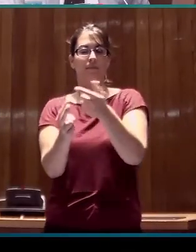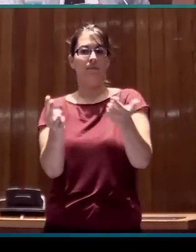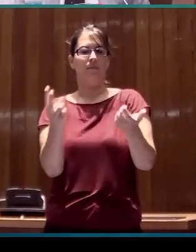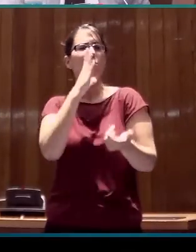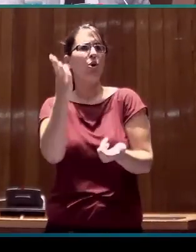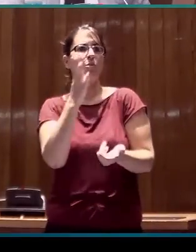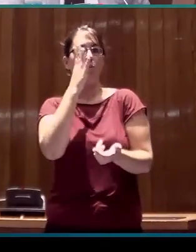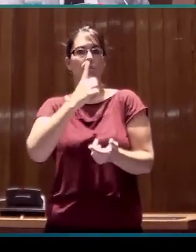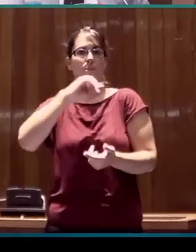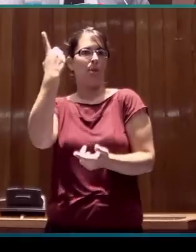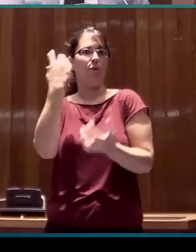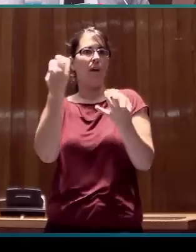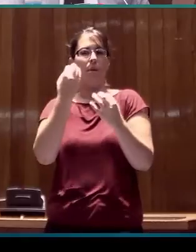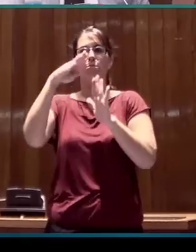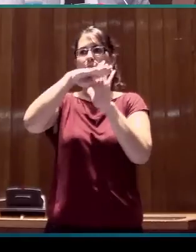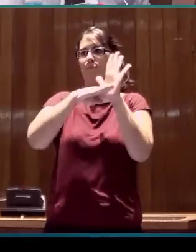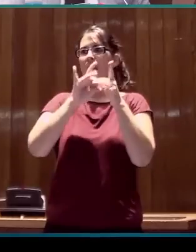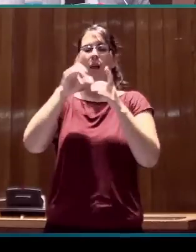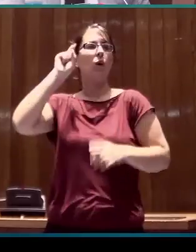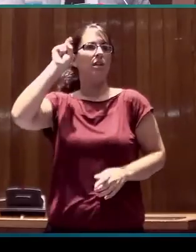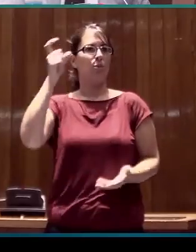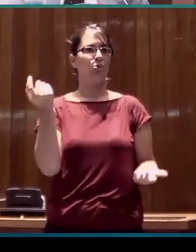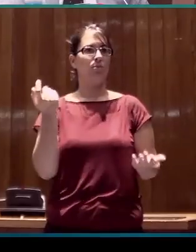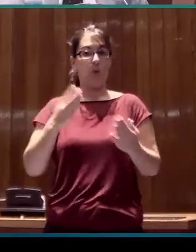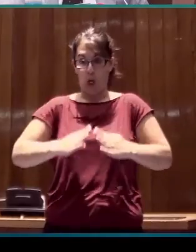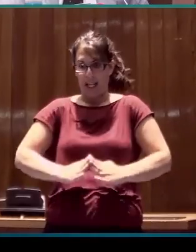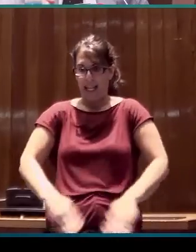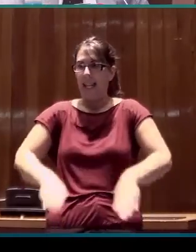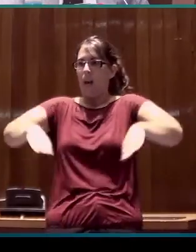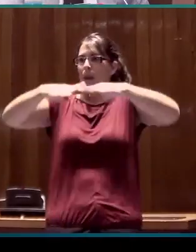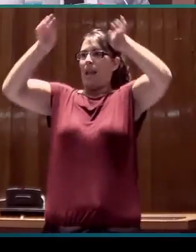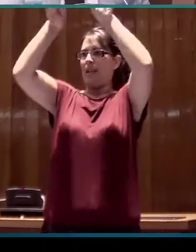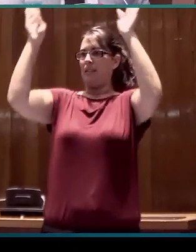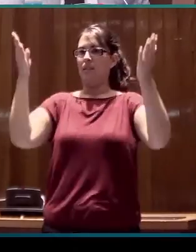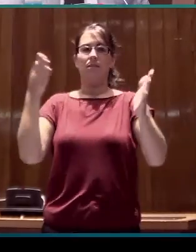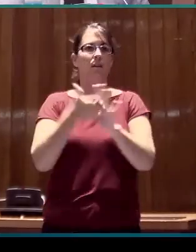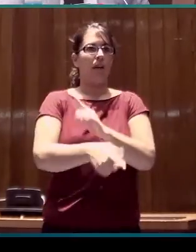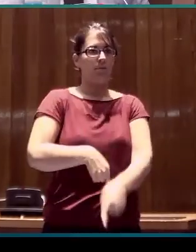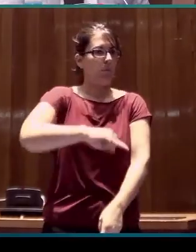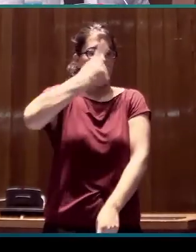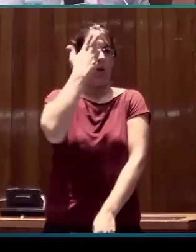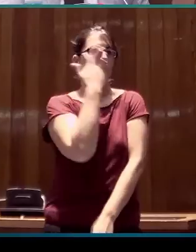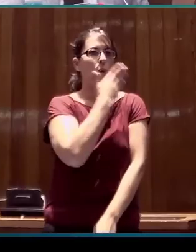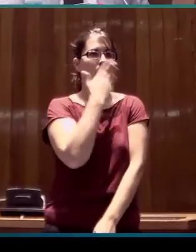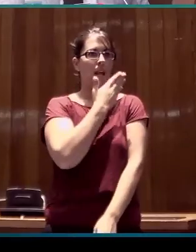currículos educativos en todos los niveles, tanto en la escuela, que tiene currículum con lengua de signos,